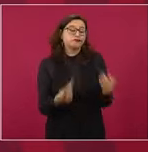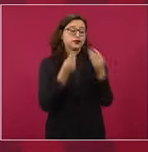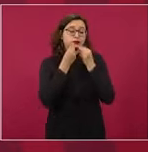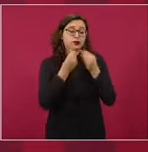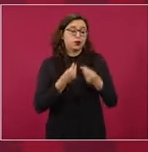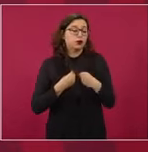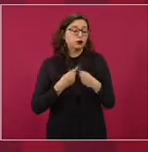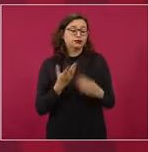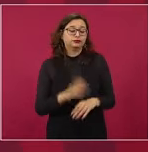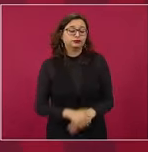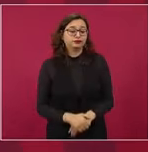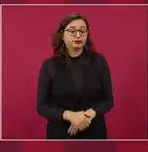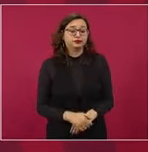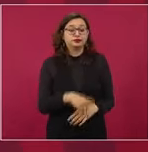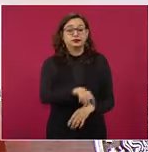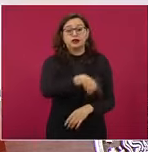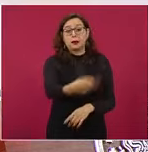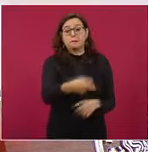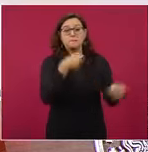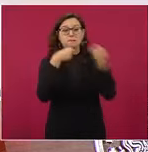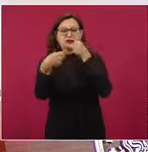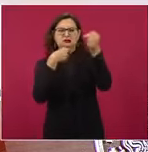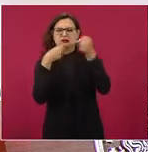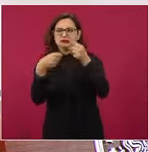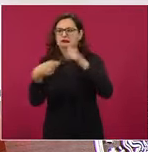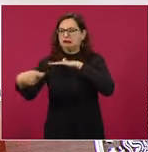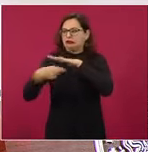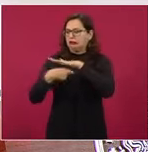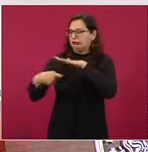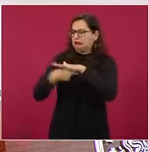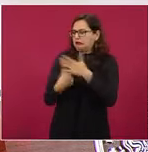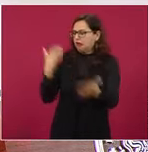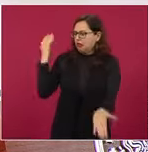y a los intelectuales